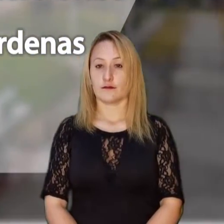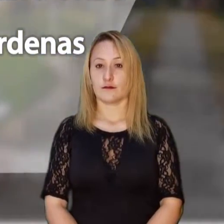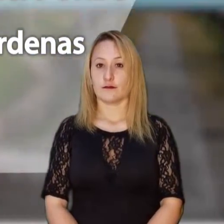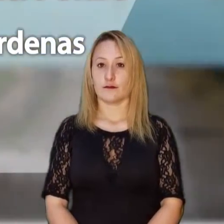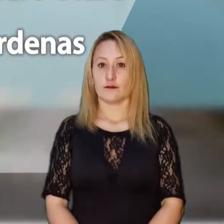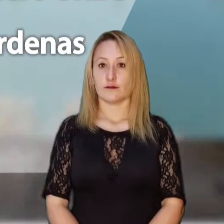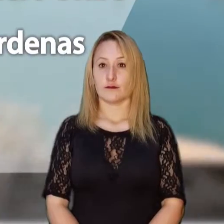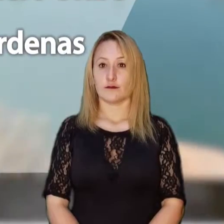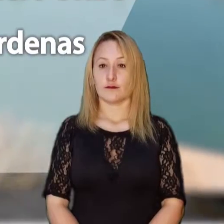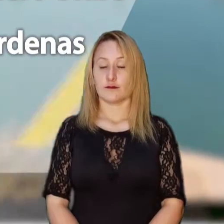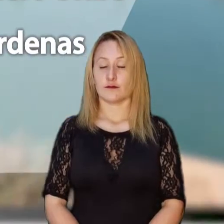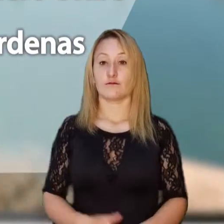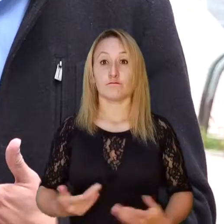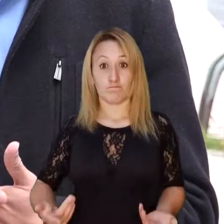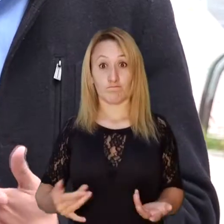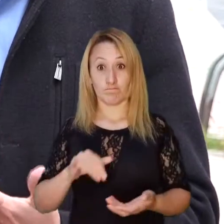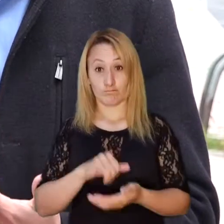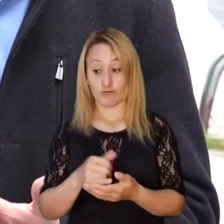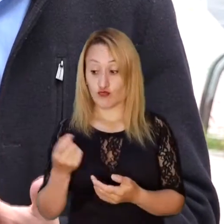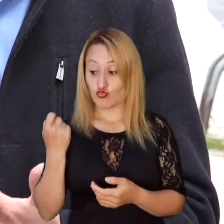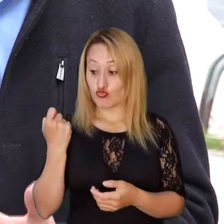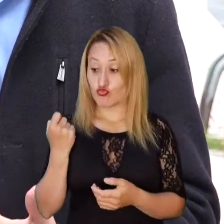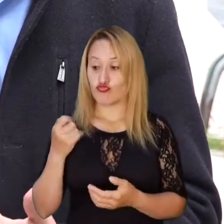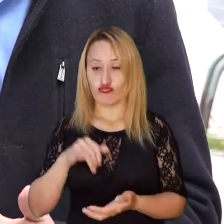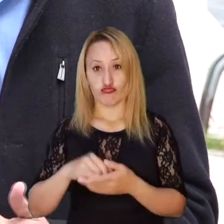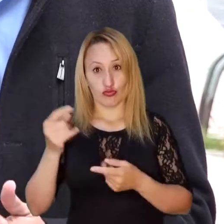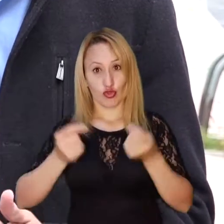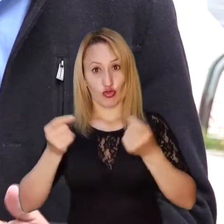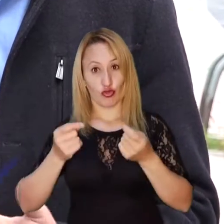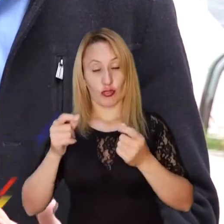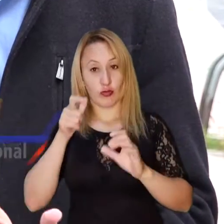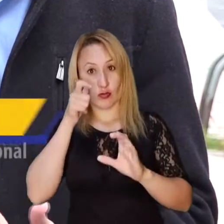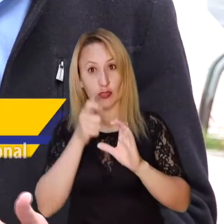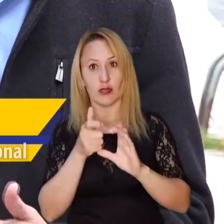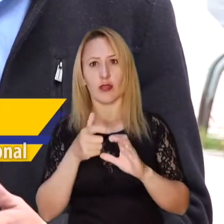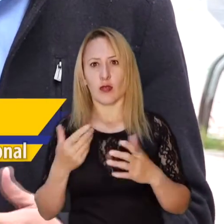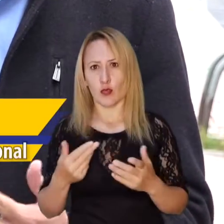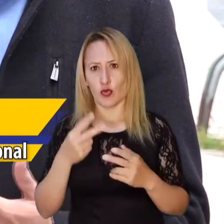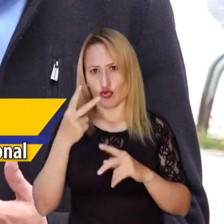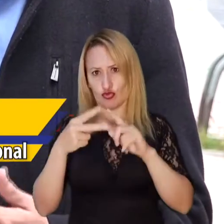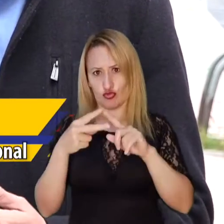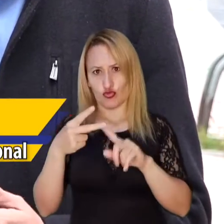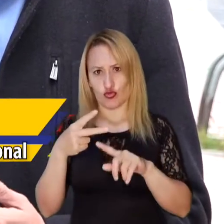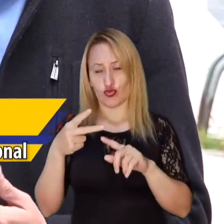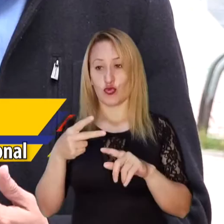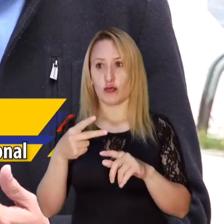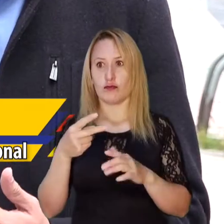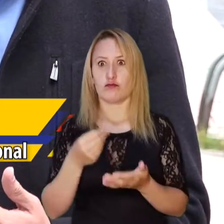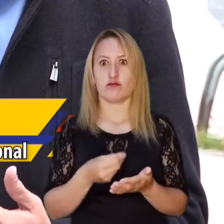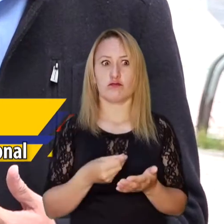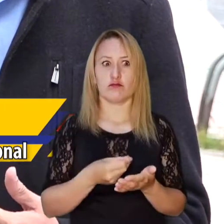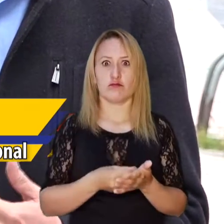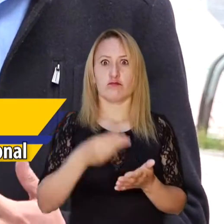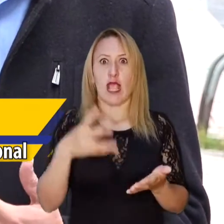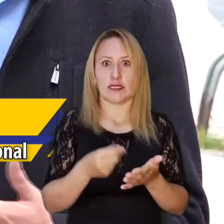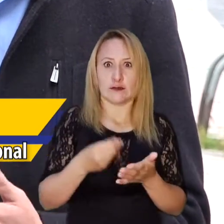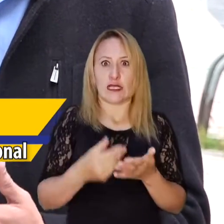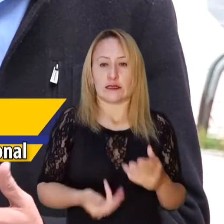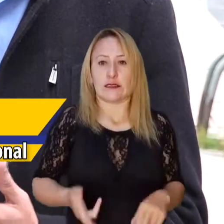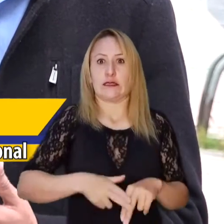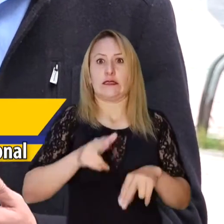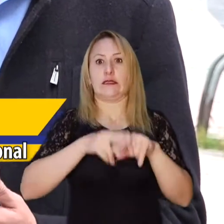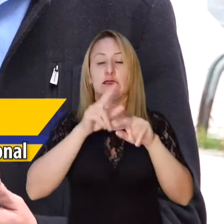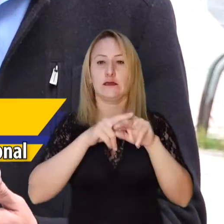Fernando Cordón López. Los fallos recientes que ha tenido la Contraloría van en dos sentidos. Uno, en determinar cuáles fueron los sobrecostos y si esos